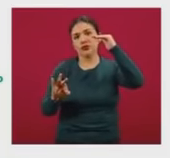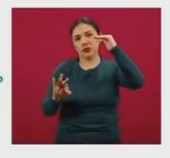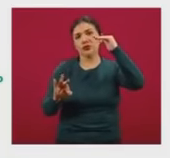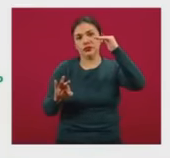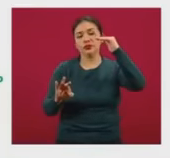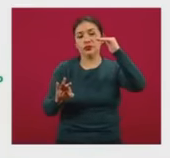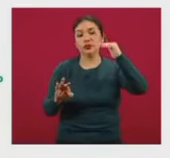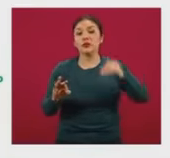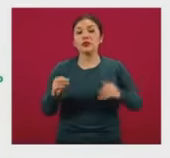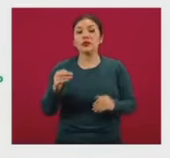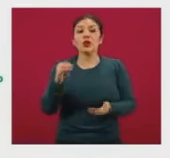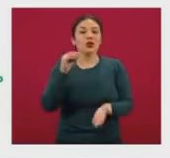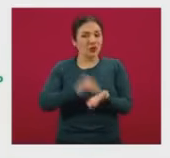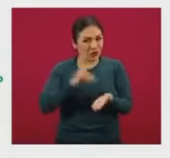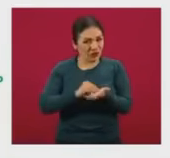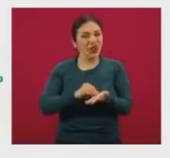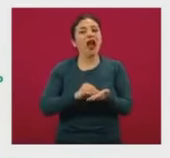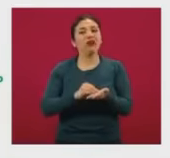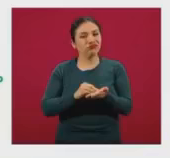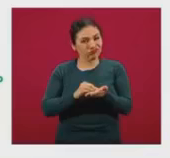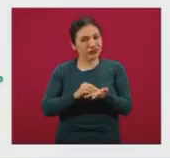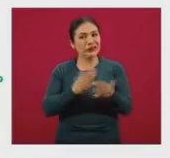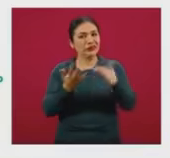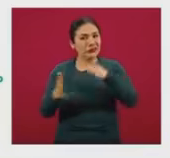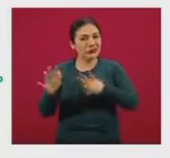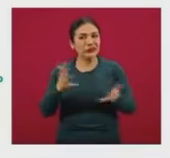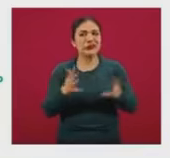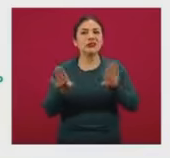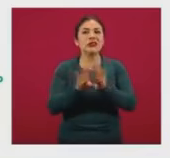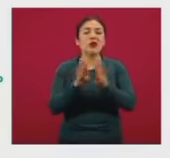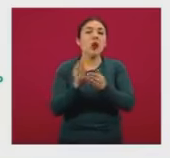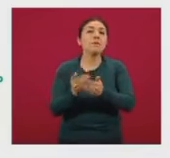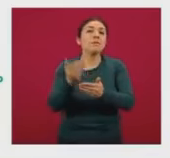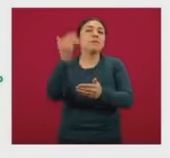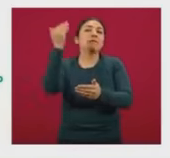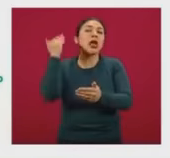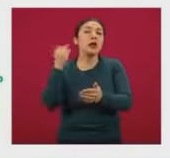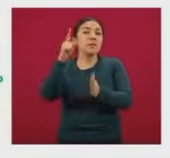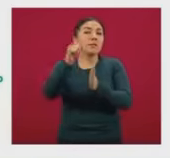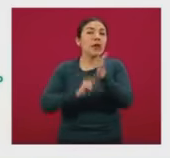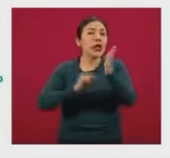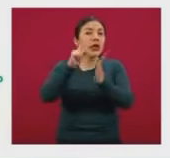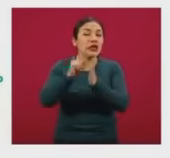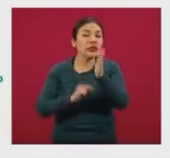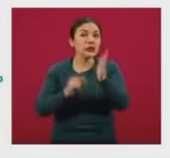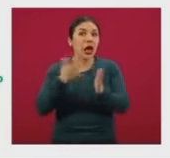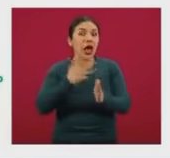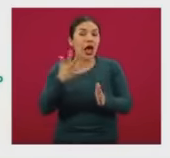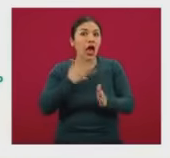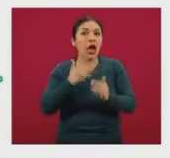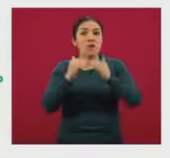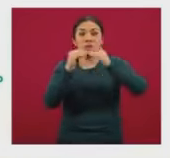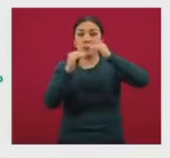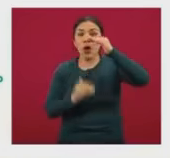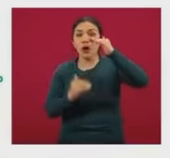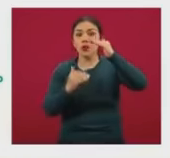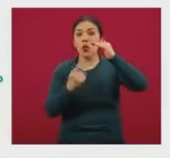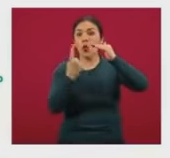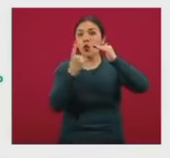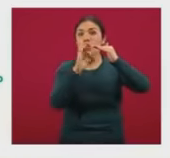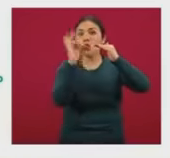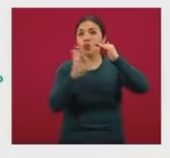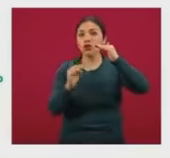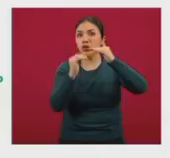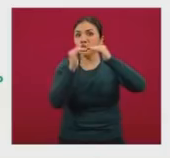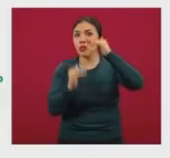porcentuales. Todavía no estamos alcanzando niveles que teníamos hace algunos meses, en donde habíamos ya bajado del 1%